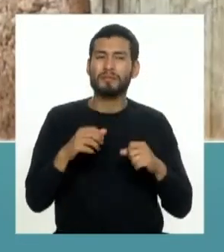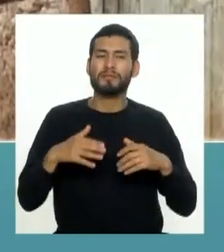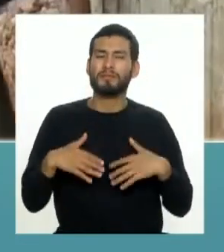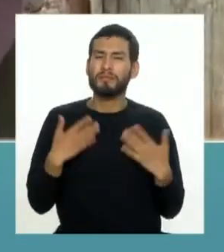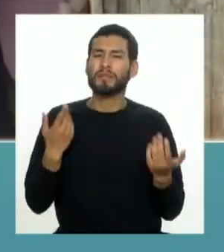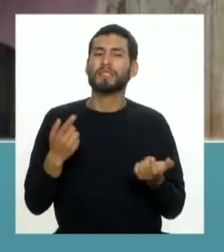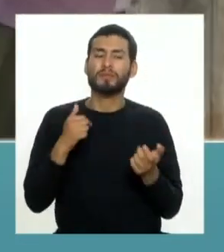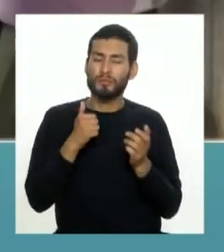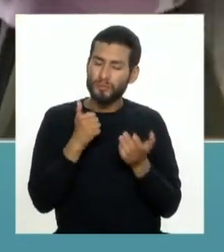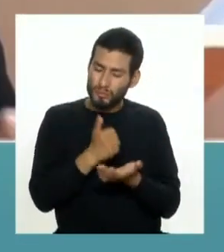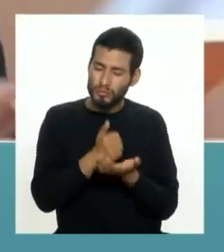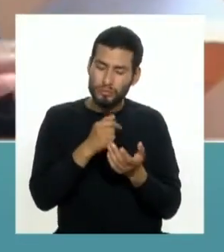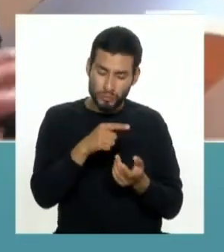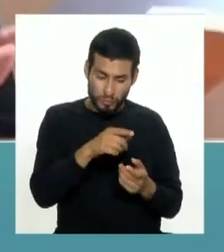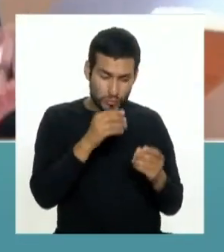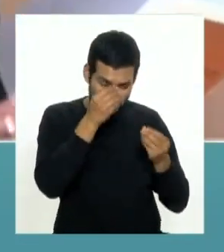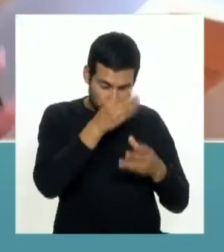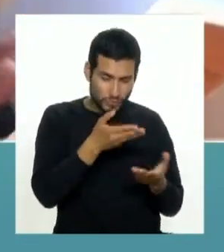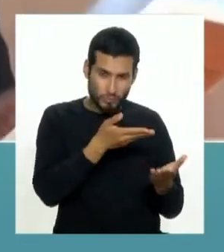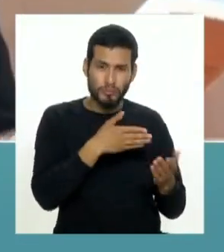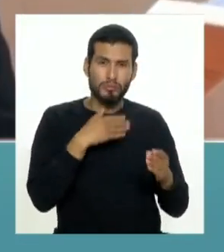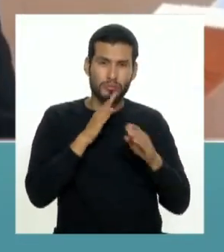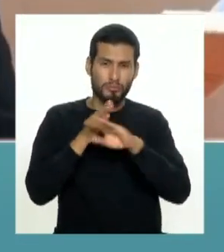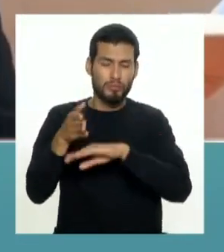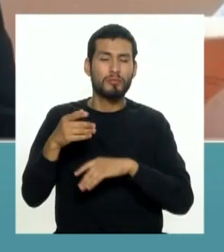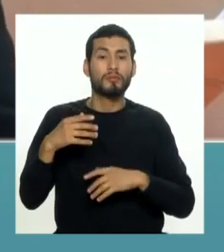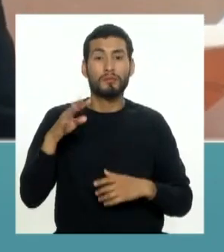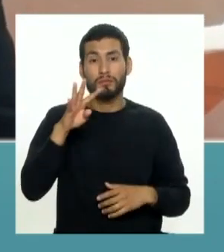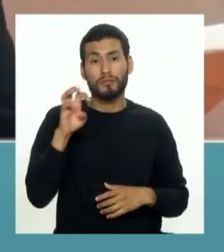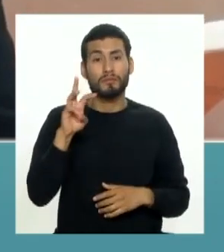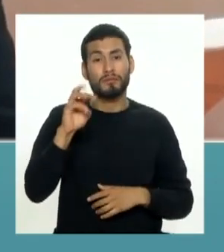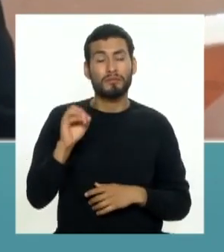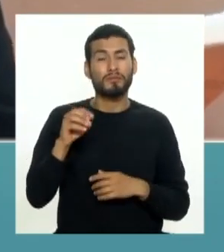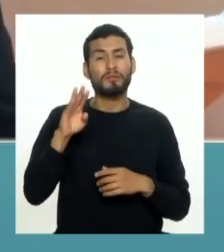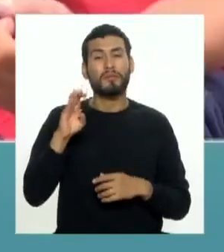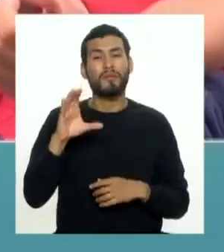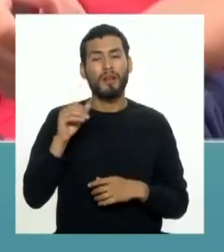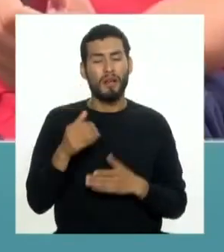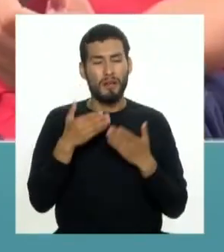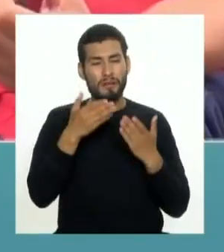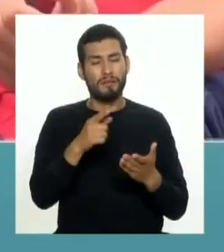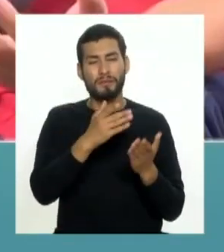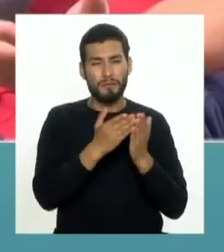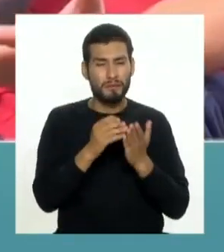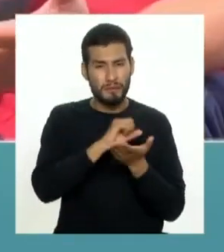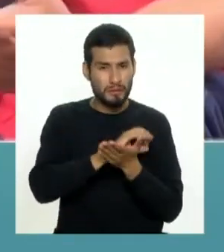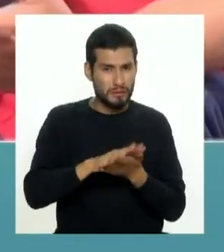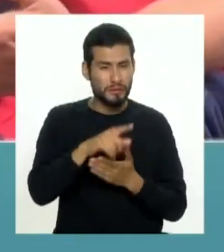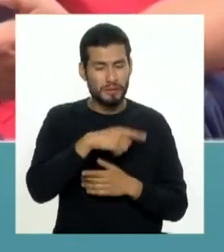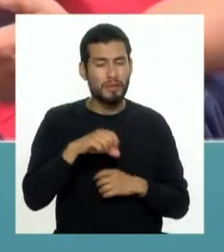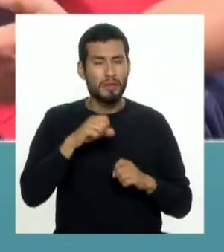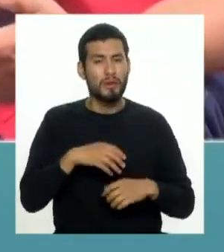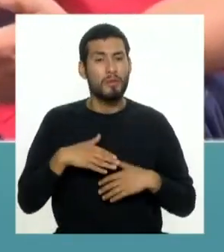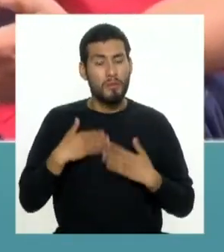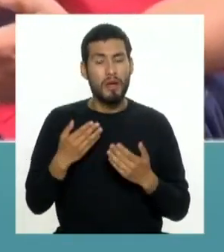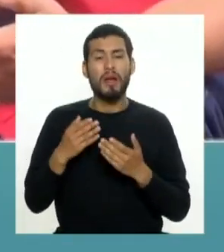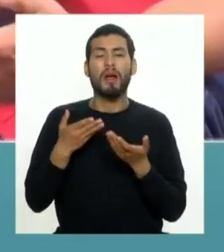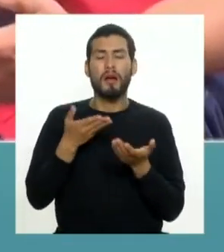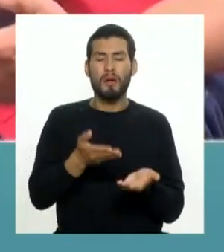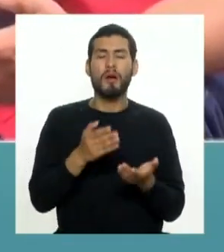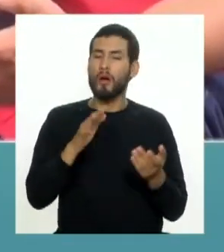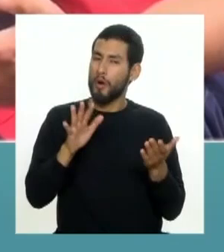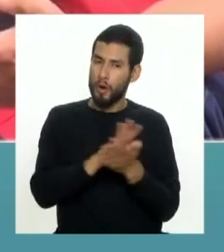tener la información y postular logramos más de 460 becas para nuestros estudiantes para que puedan tener estas becas